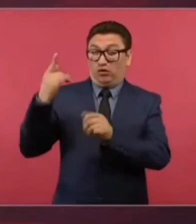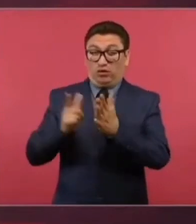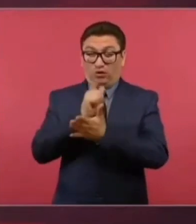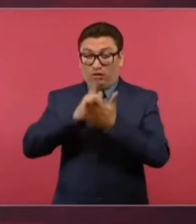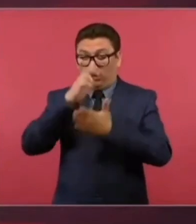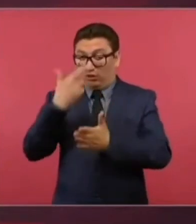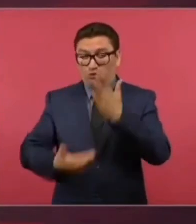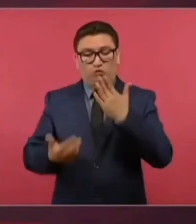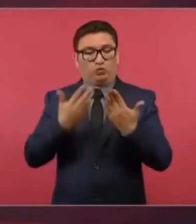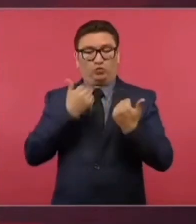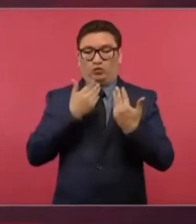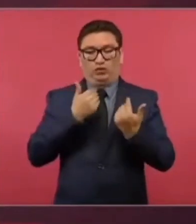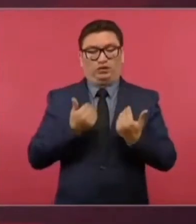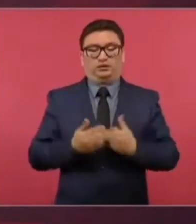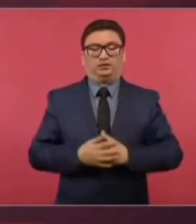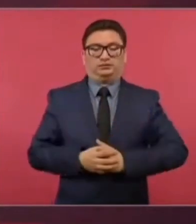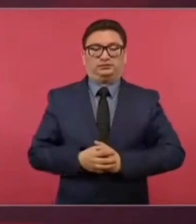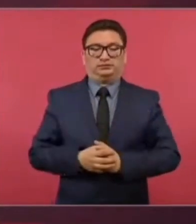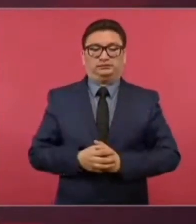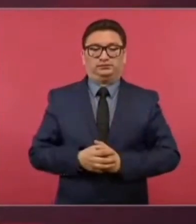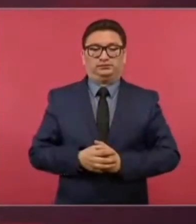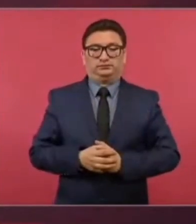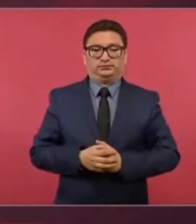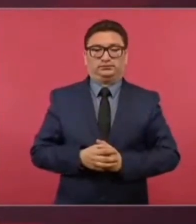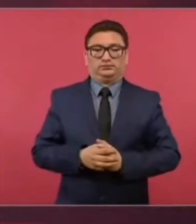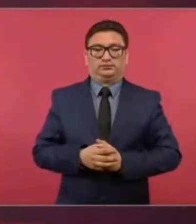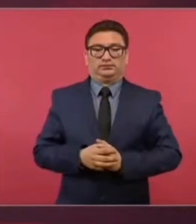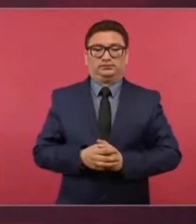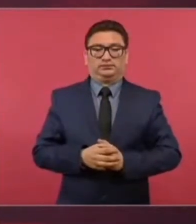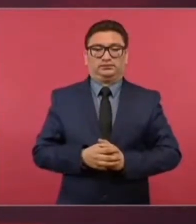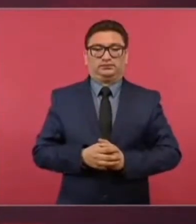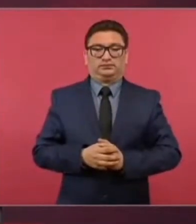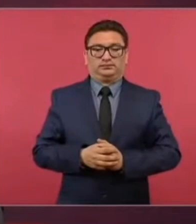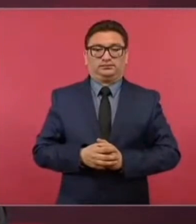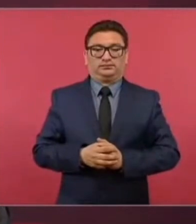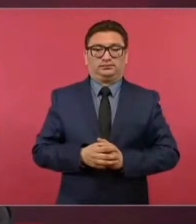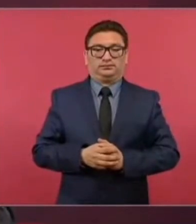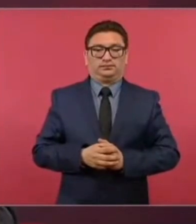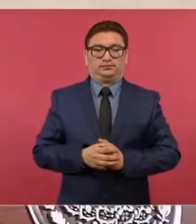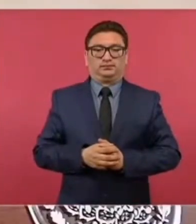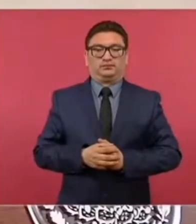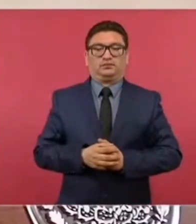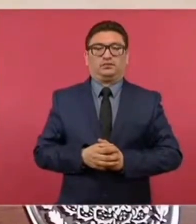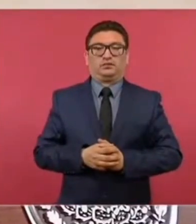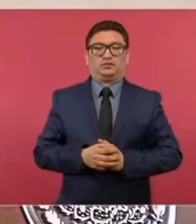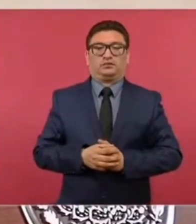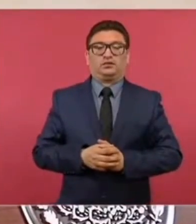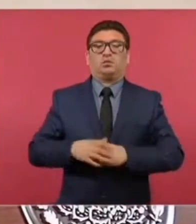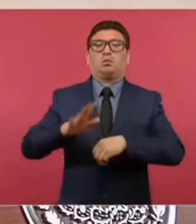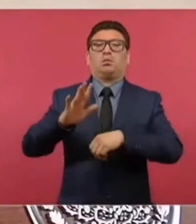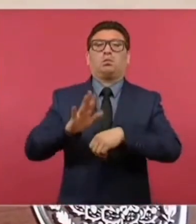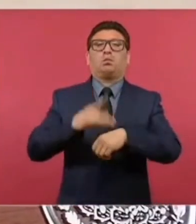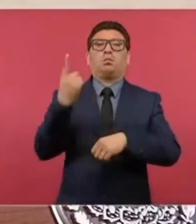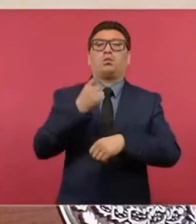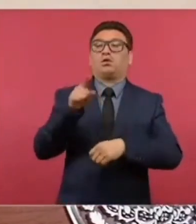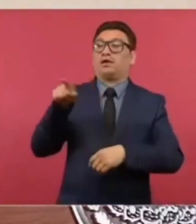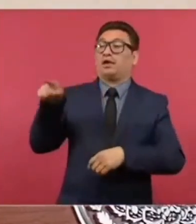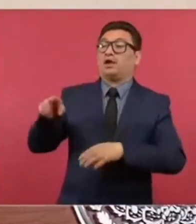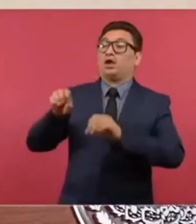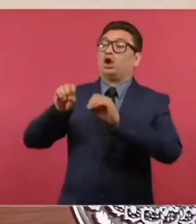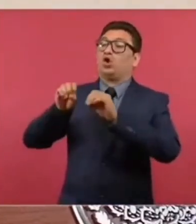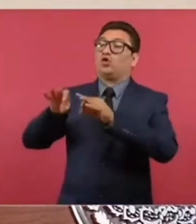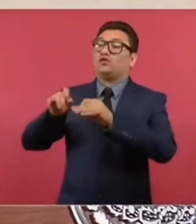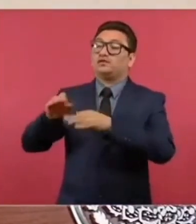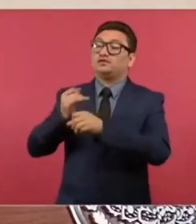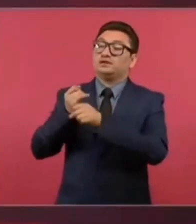porque la Oficina de Inteligencia